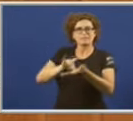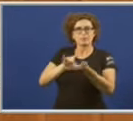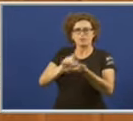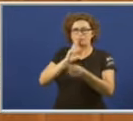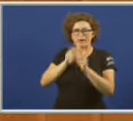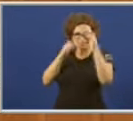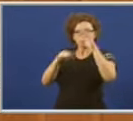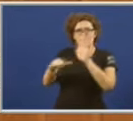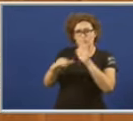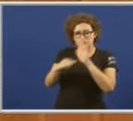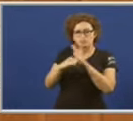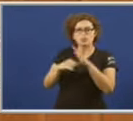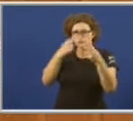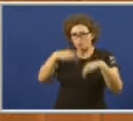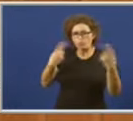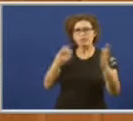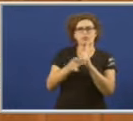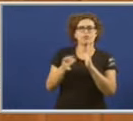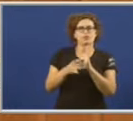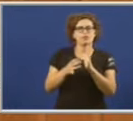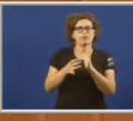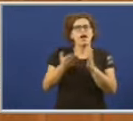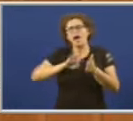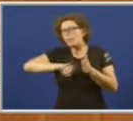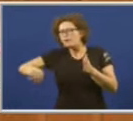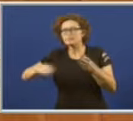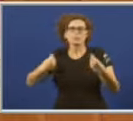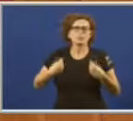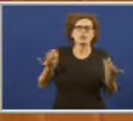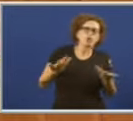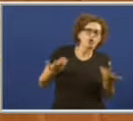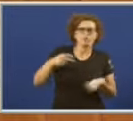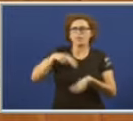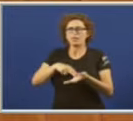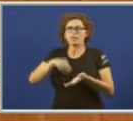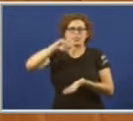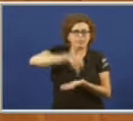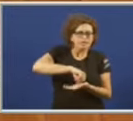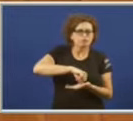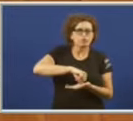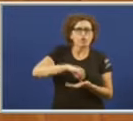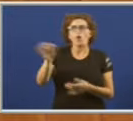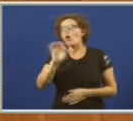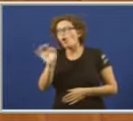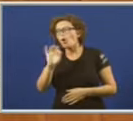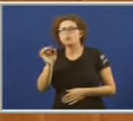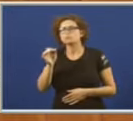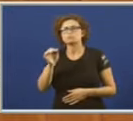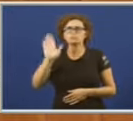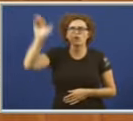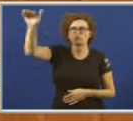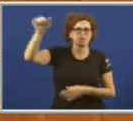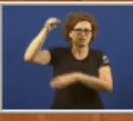próximos, públicos e de calidade, independentemente de se viven as persoas no centro dunha urbe ou unha media e alta